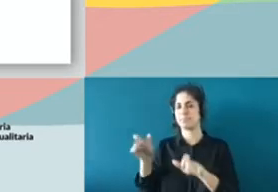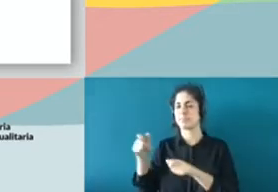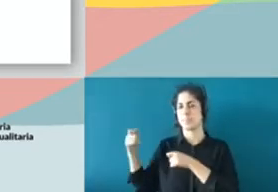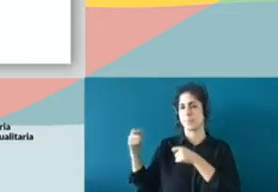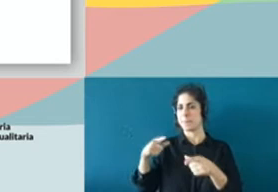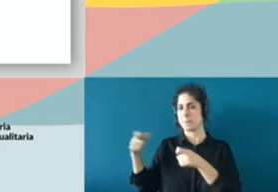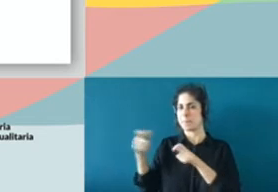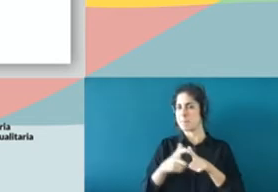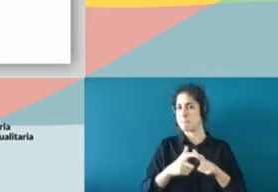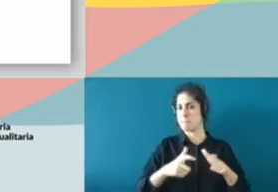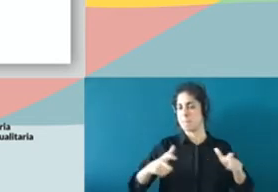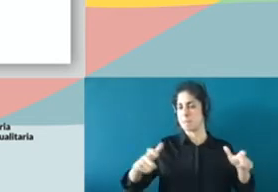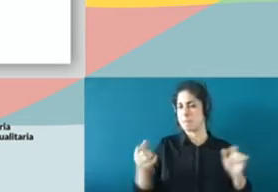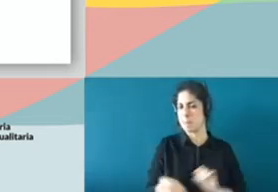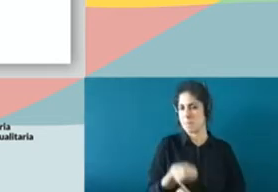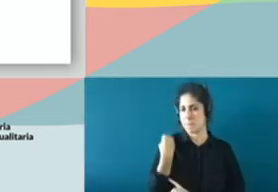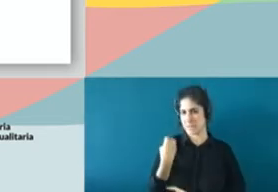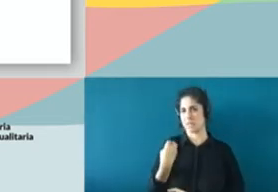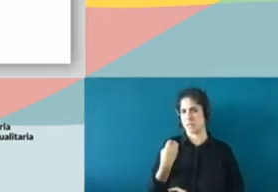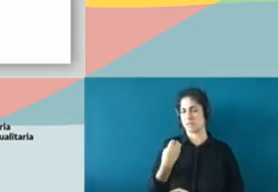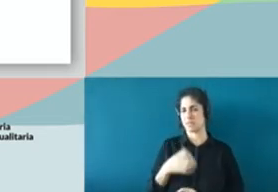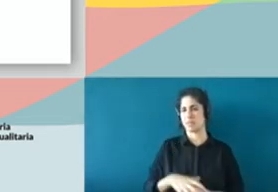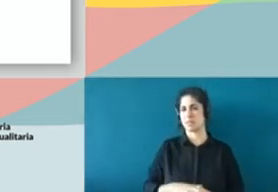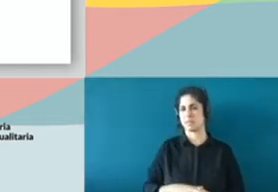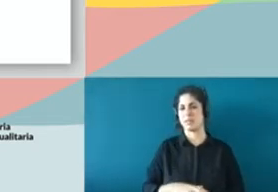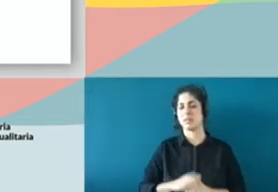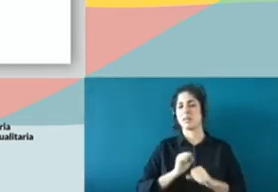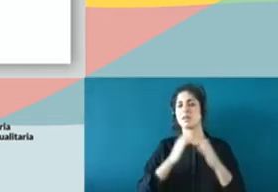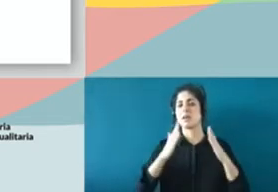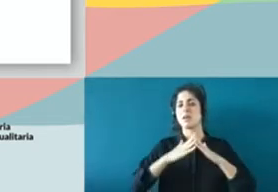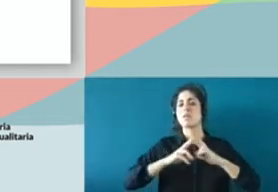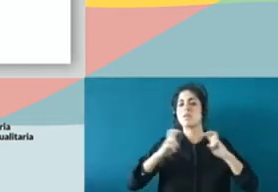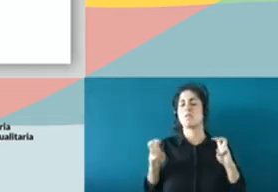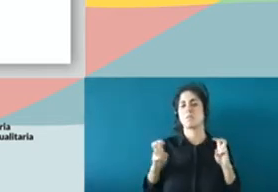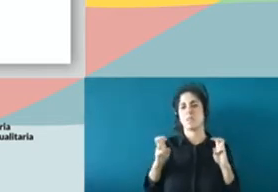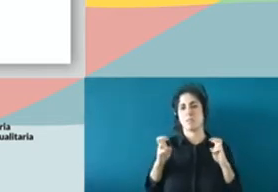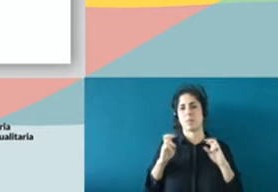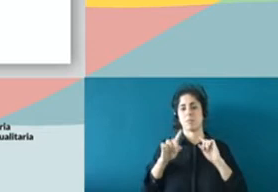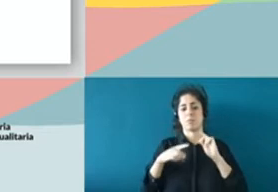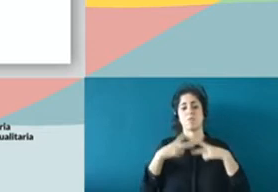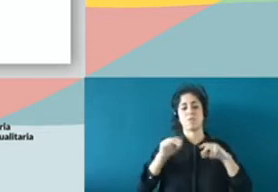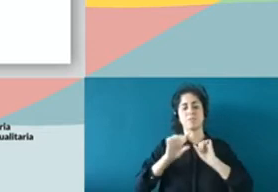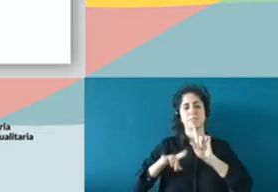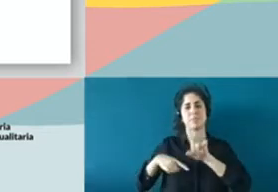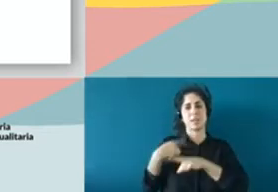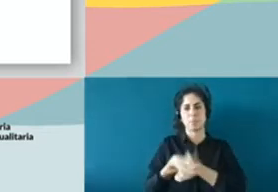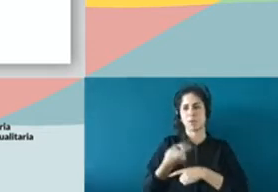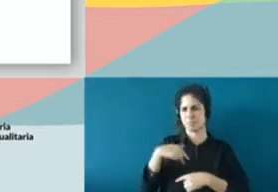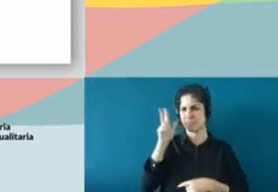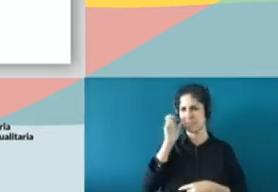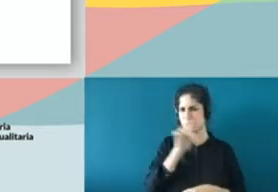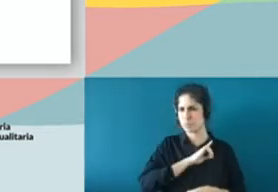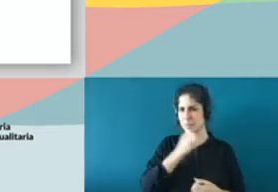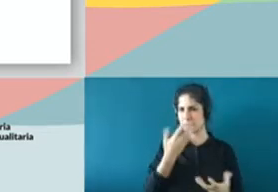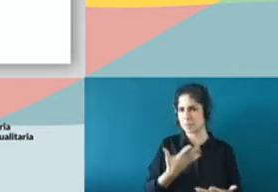migrantes a Canarias. Desde después del confinamiento hemos visto, no sé si me están escuchando bien, vale,